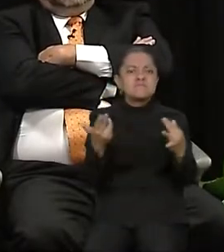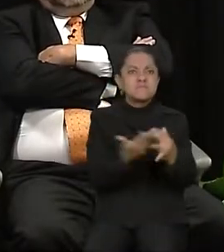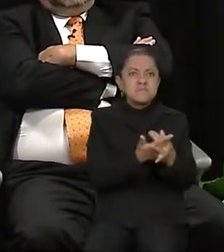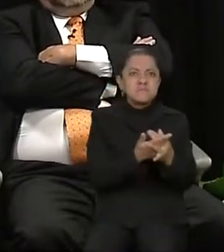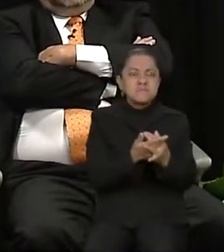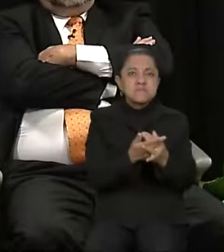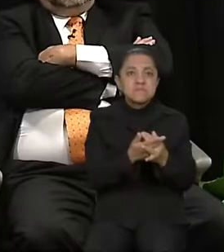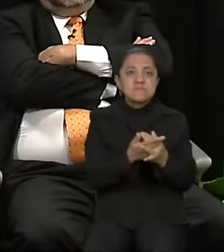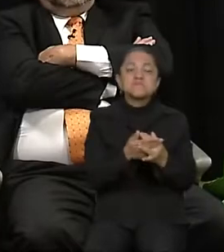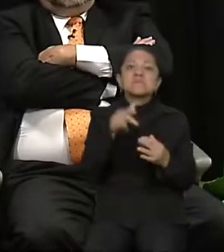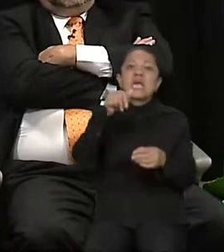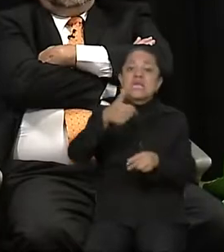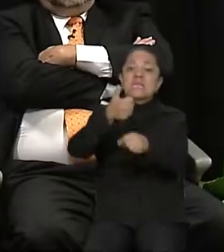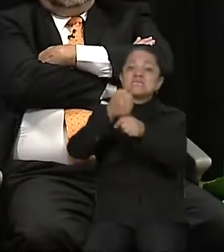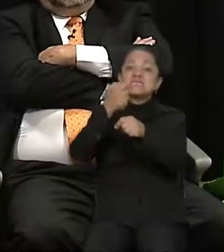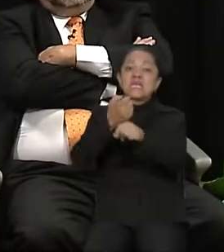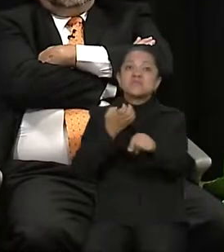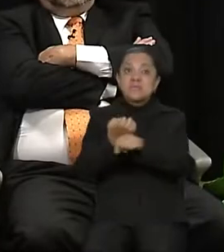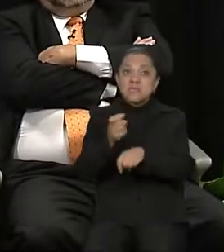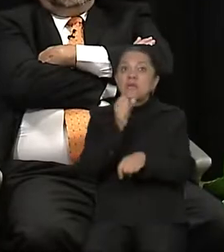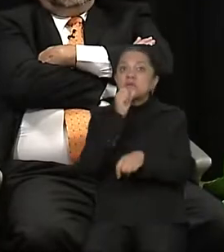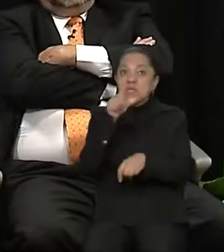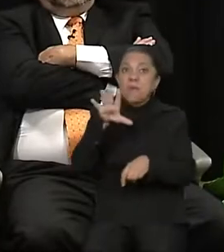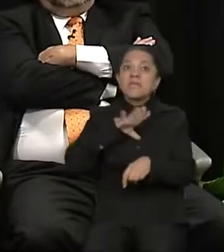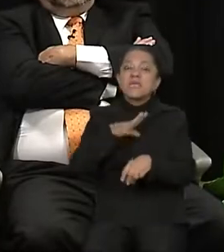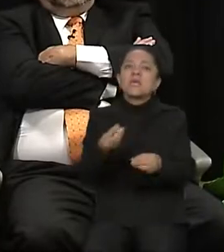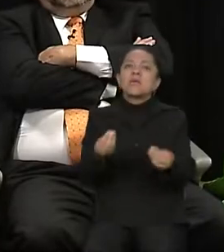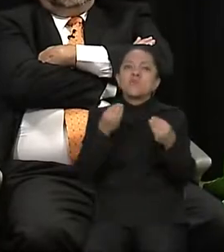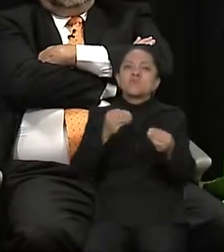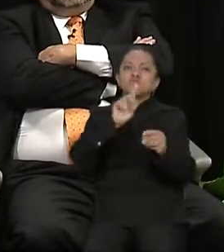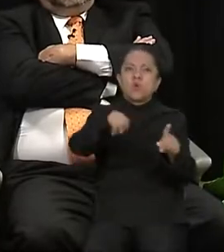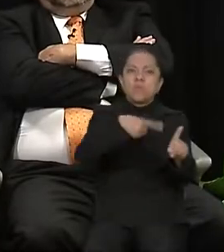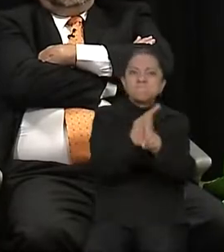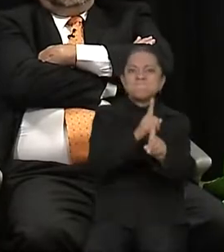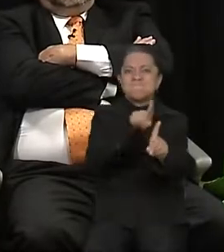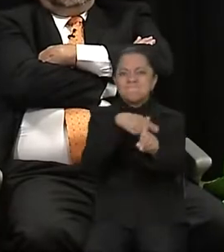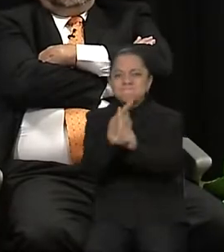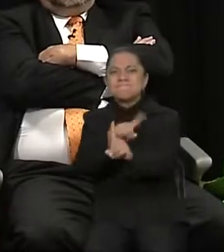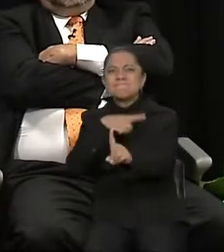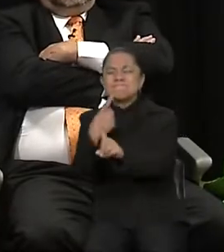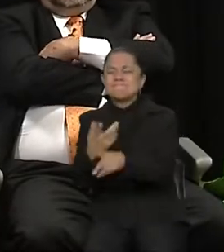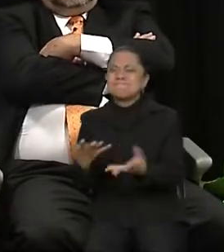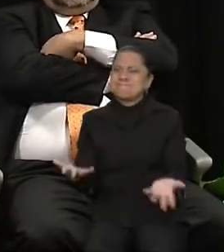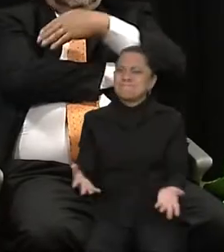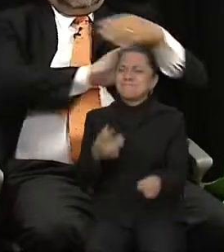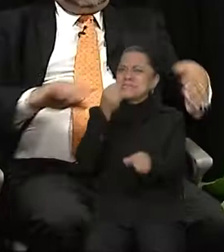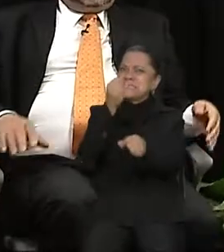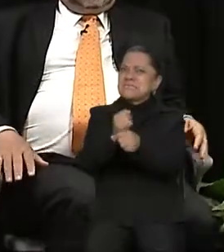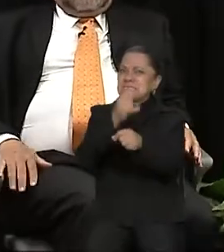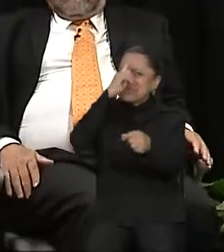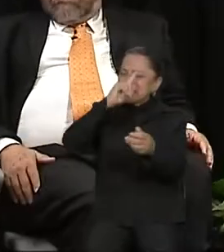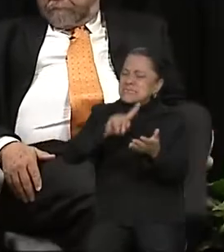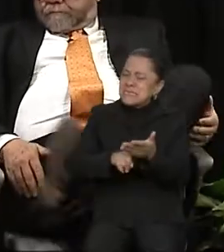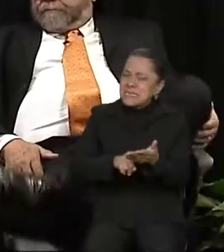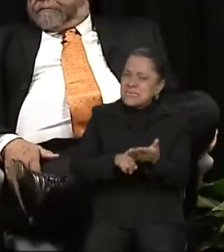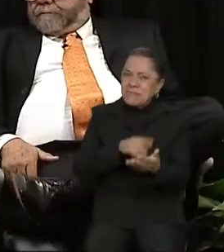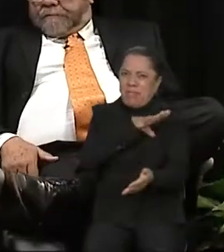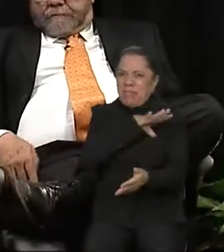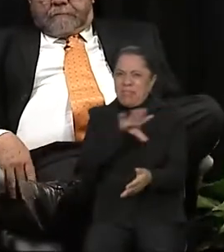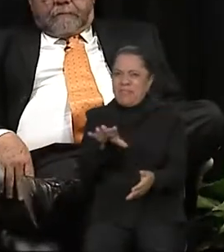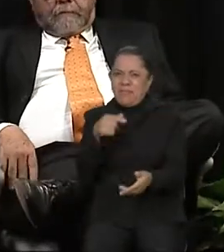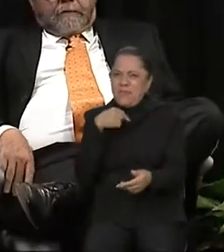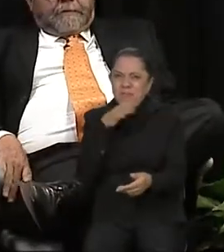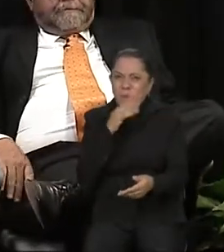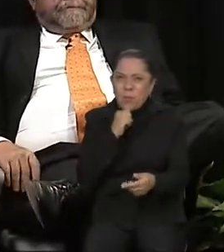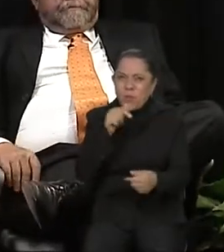Estado donde también hay muchas violaciones. Es increíble que sea un peligro ser ciudadano